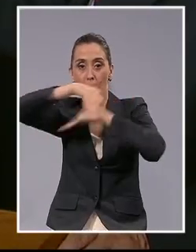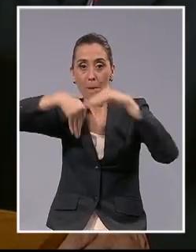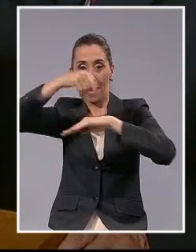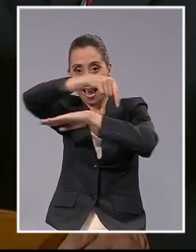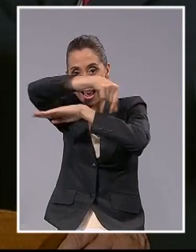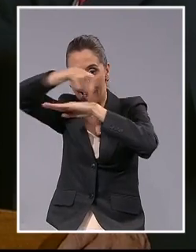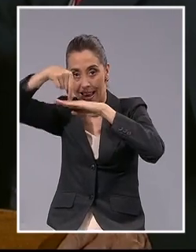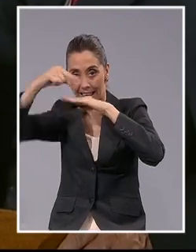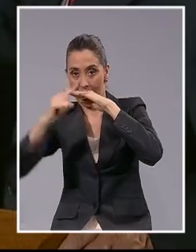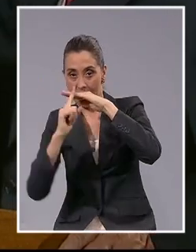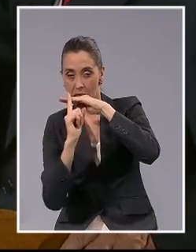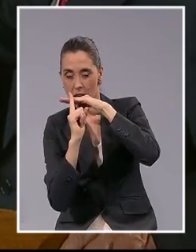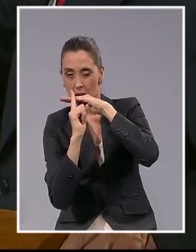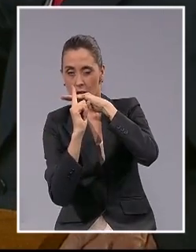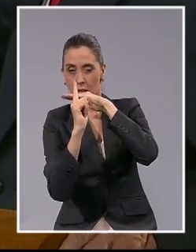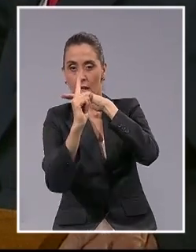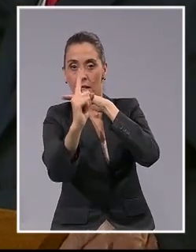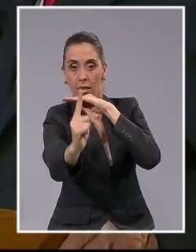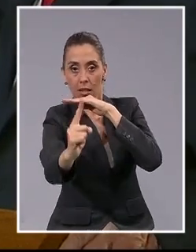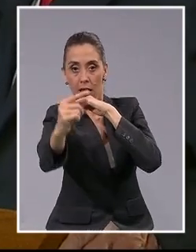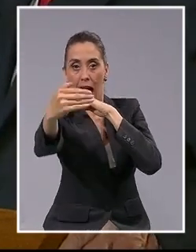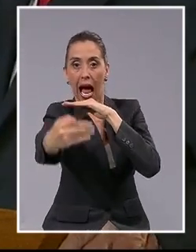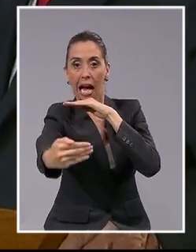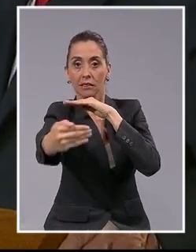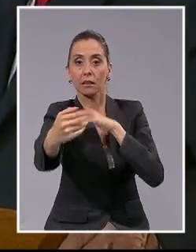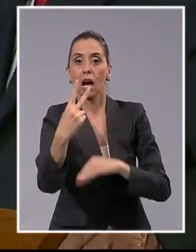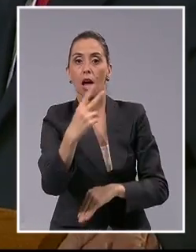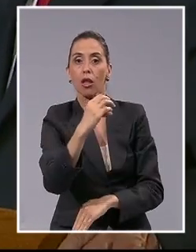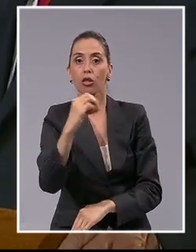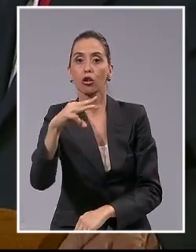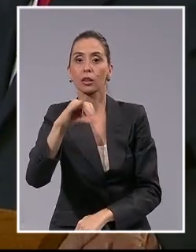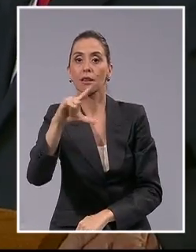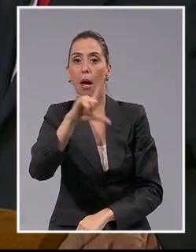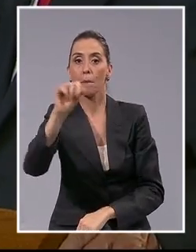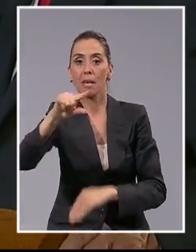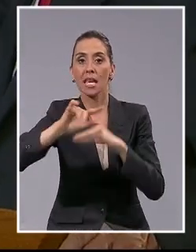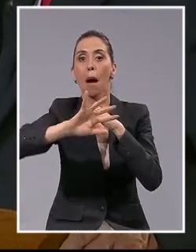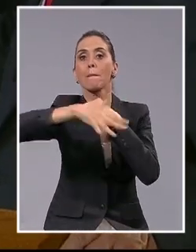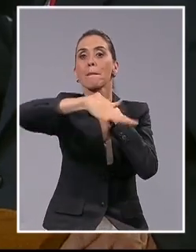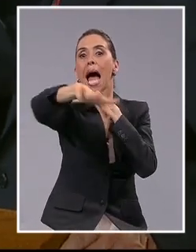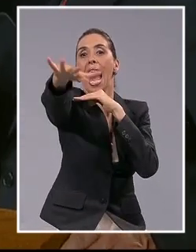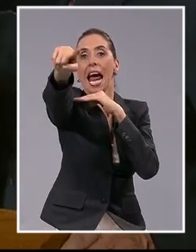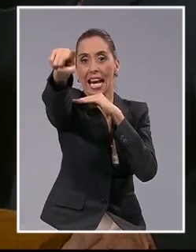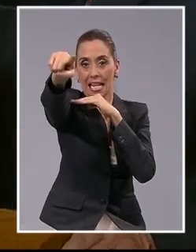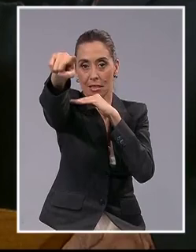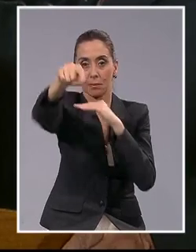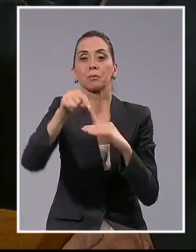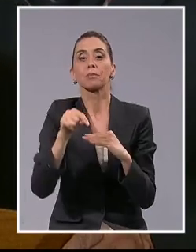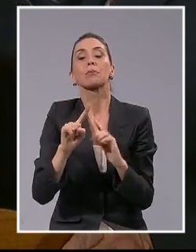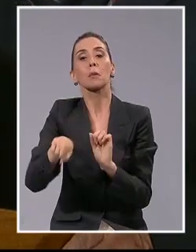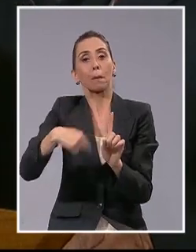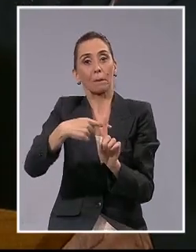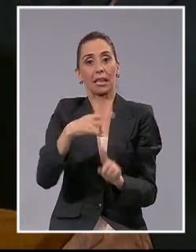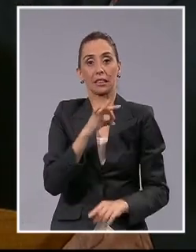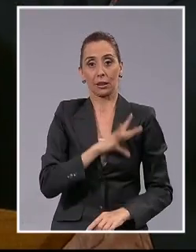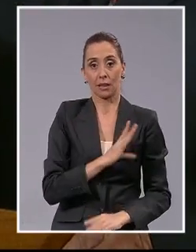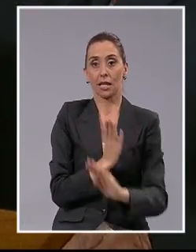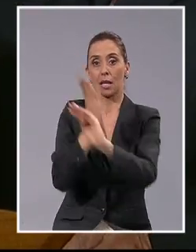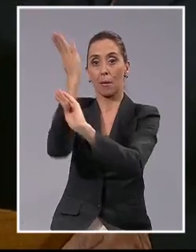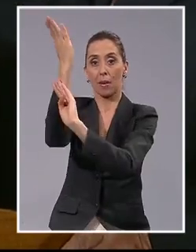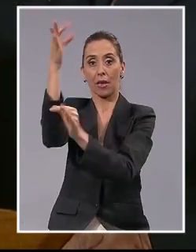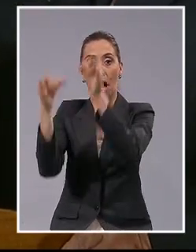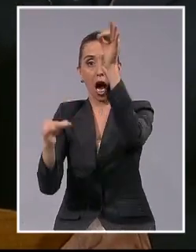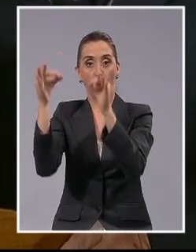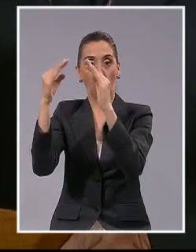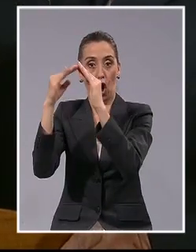y que se extiende 200 millas hacia alta mar. Y adicionalmente Chile solicitaba a la